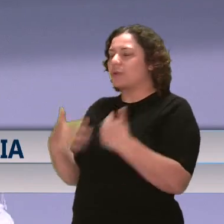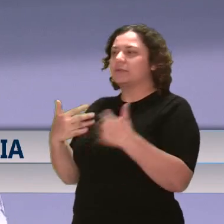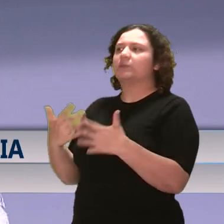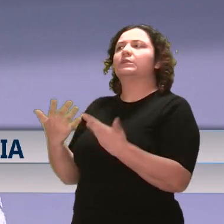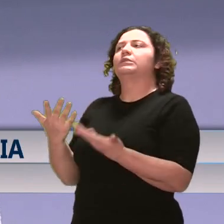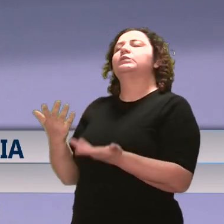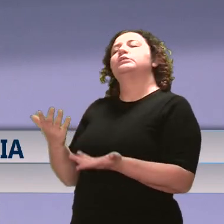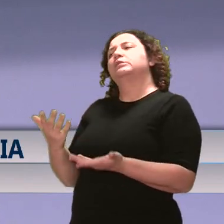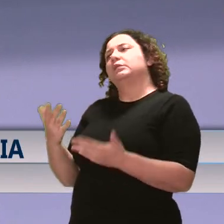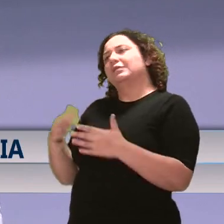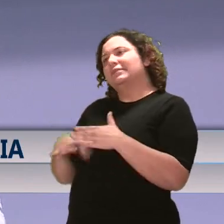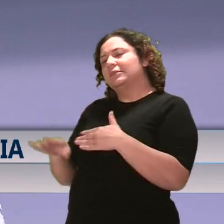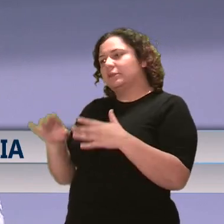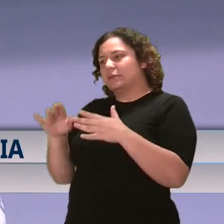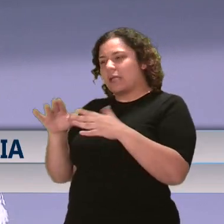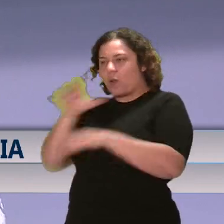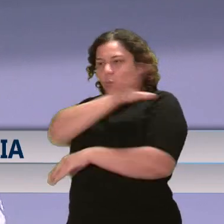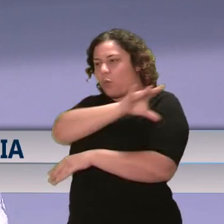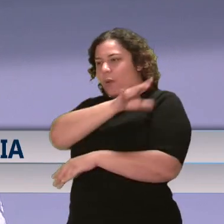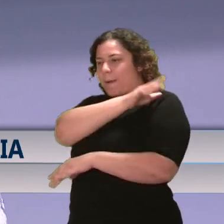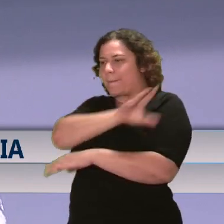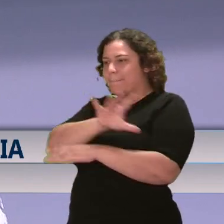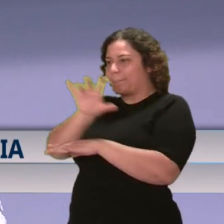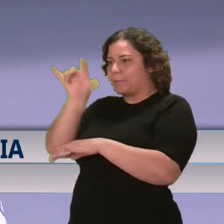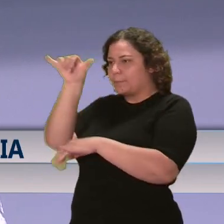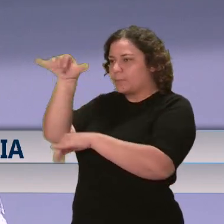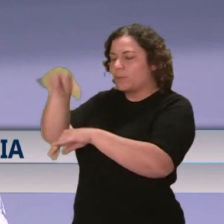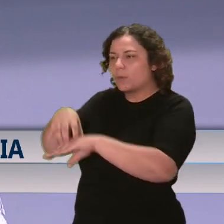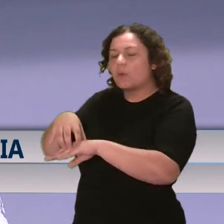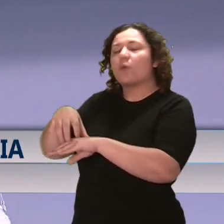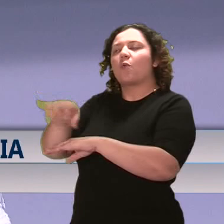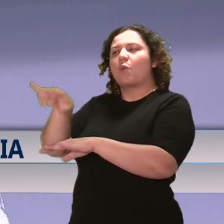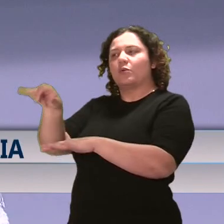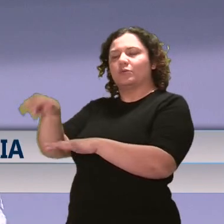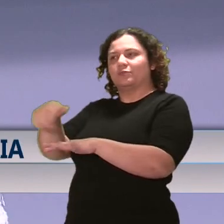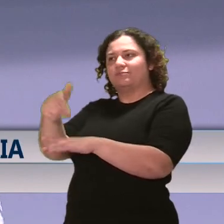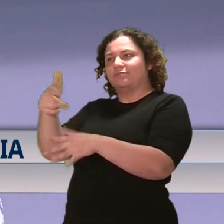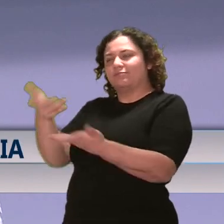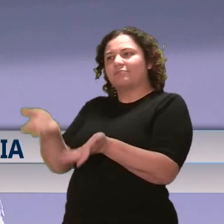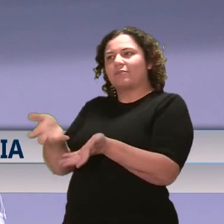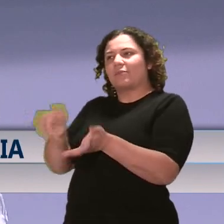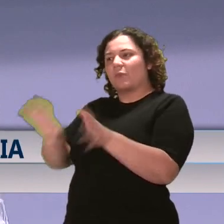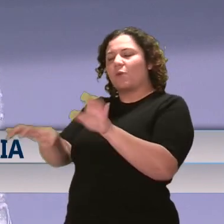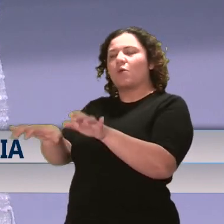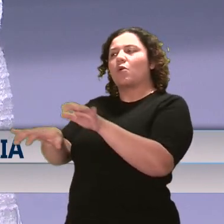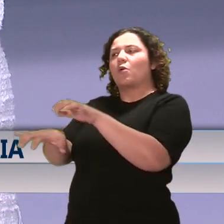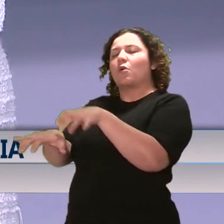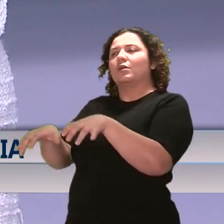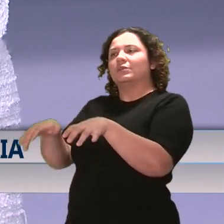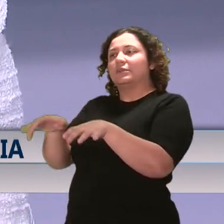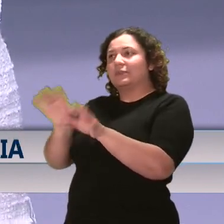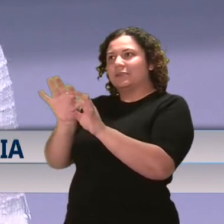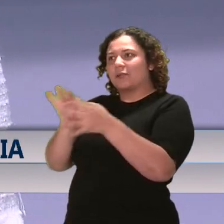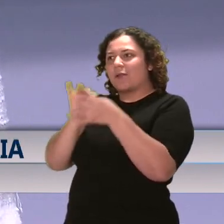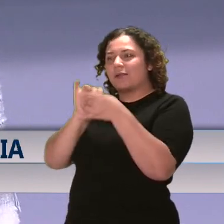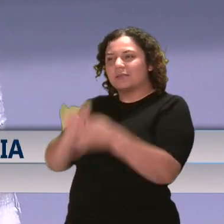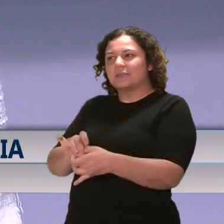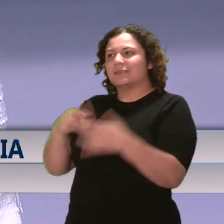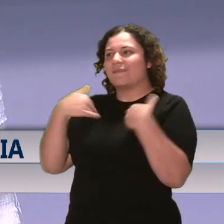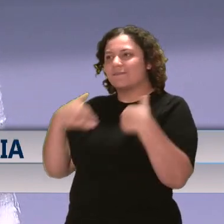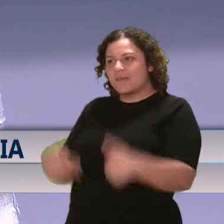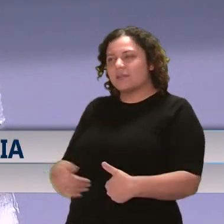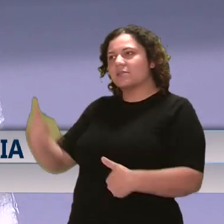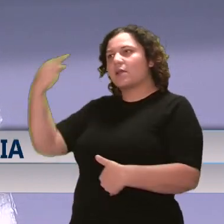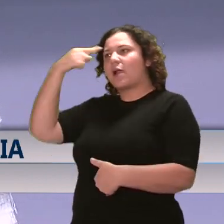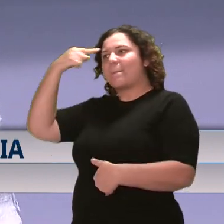estar en una misma clínica, nos apoya a identificar la importancia de lo que es la relación entre la parte física, la